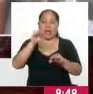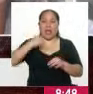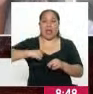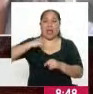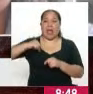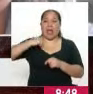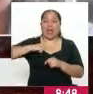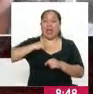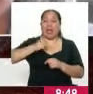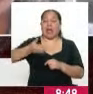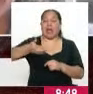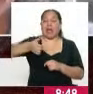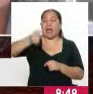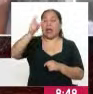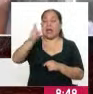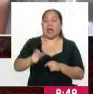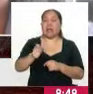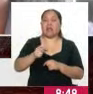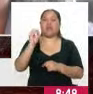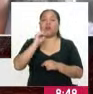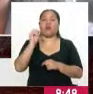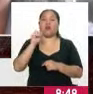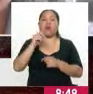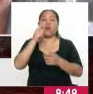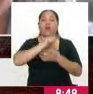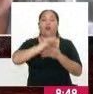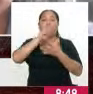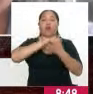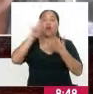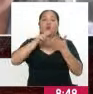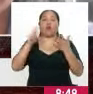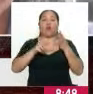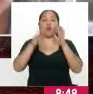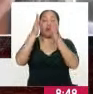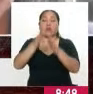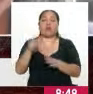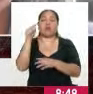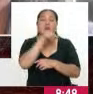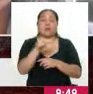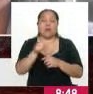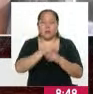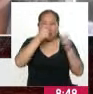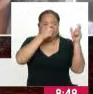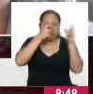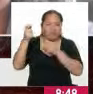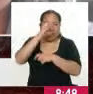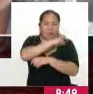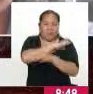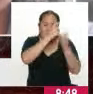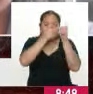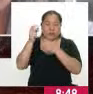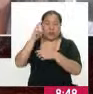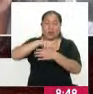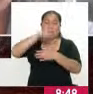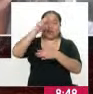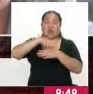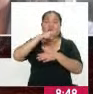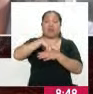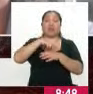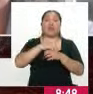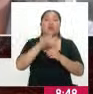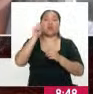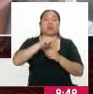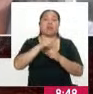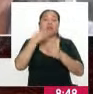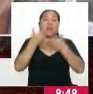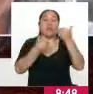grandes apoyos o hay una gran adhesión a su favor en las regiones. Lo hemos visto en este proceso que donde si bien es cierto